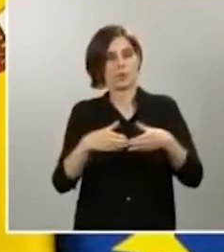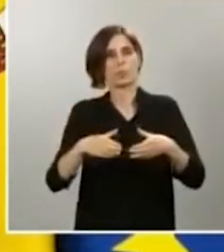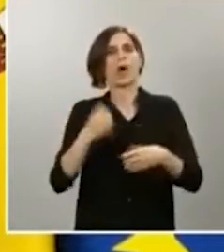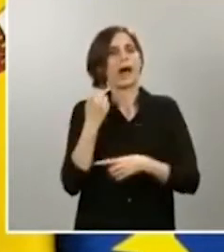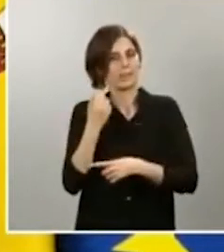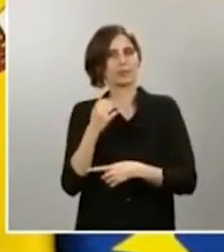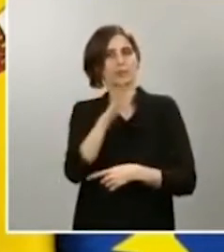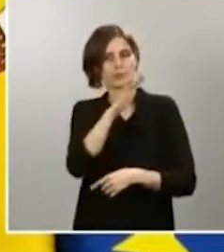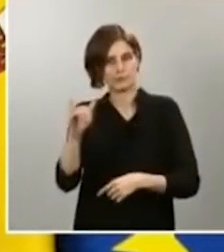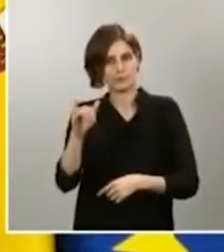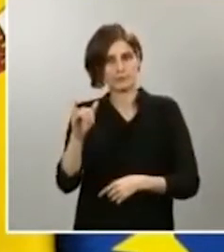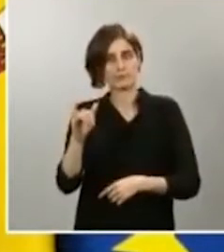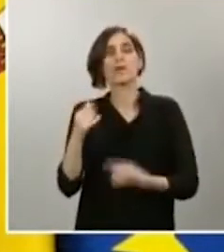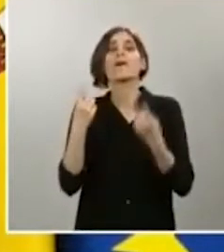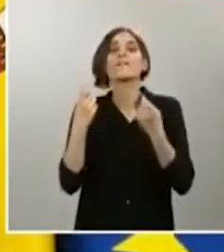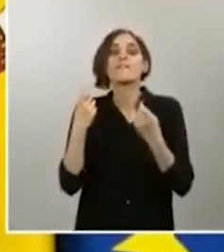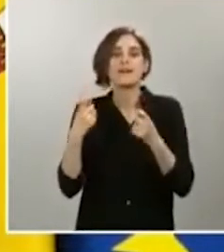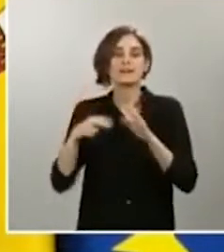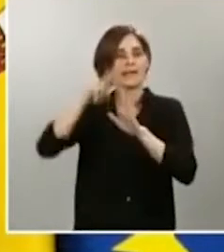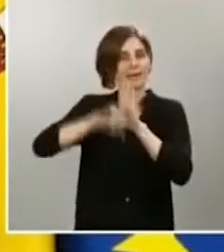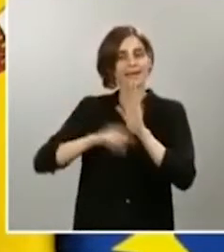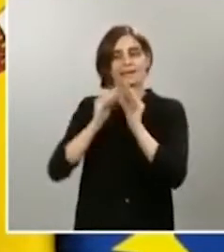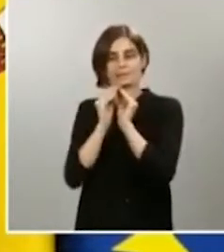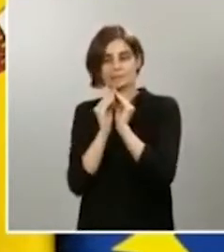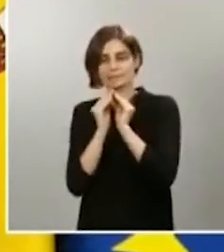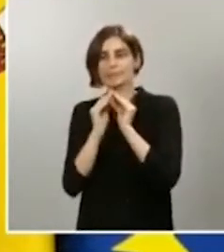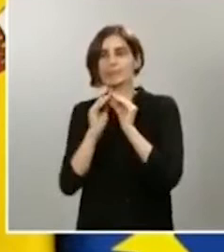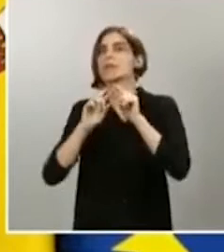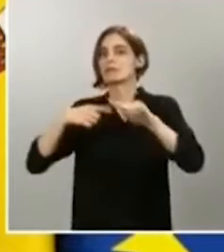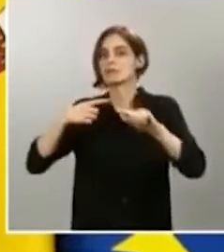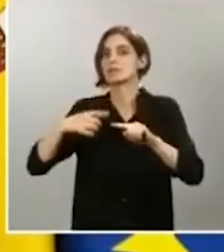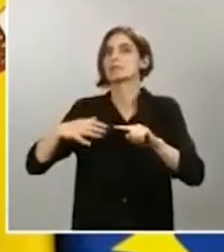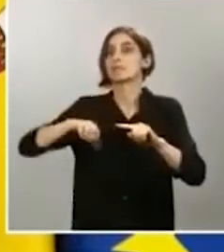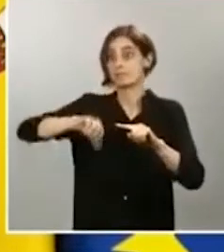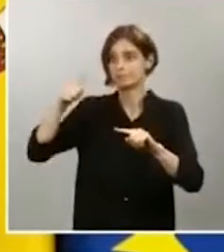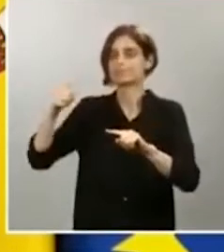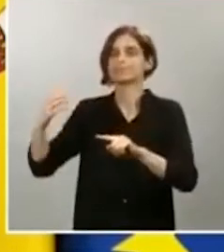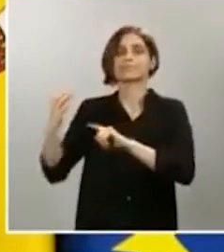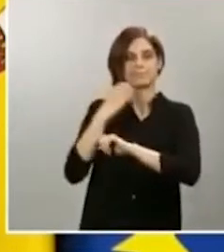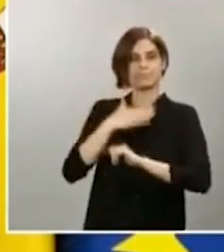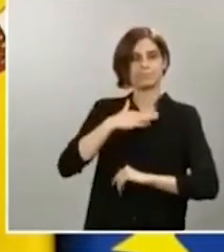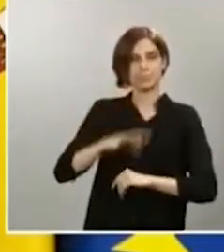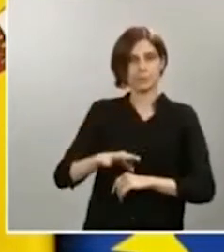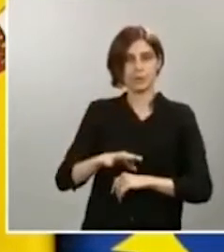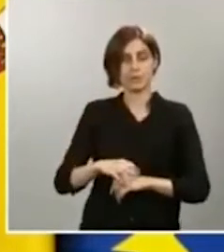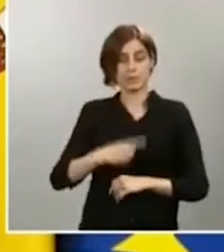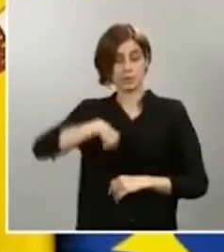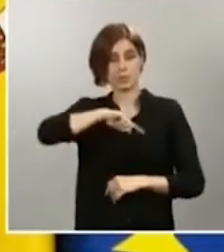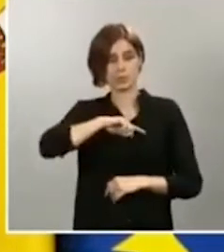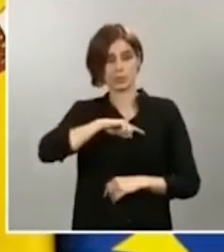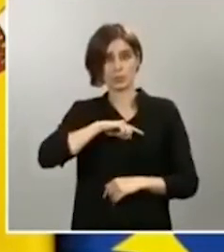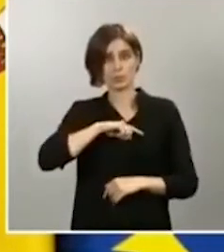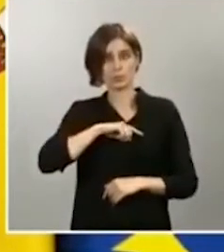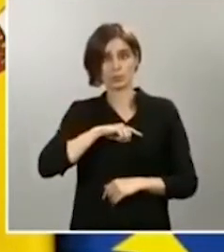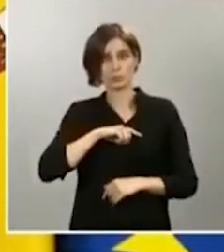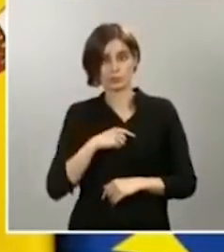en forma reglamentaria antes de poder ser utilizado, pero a nosotros, país con un presidente que